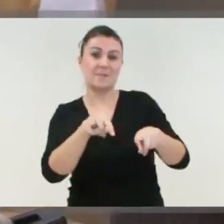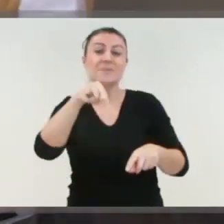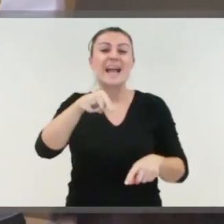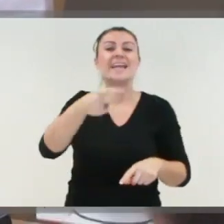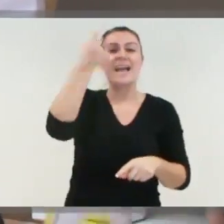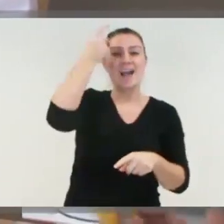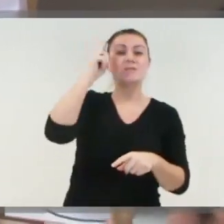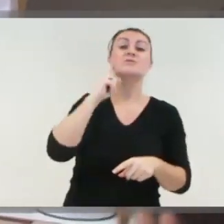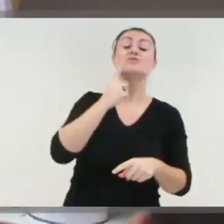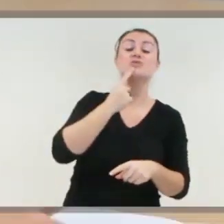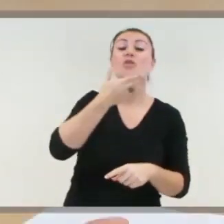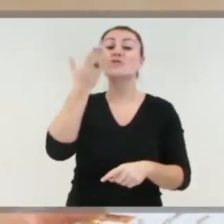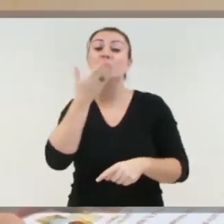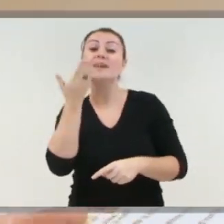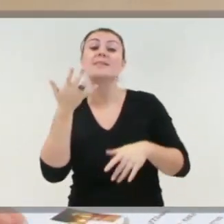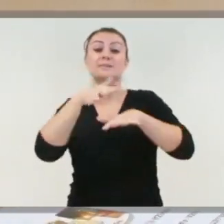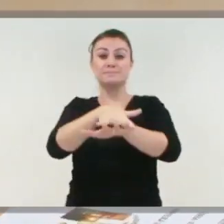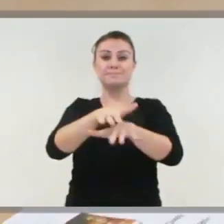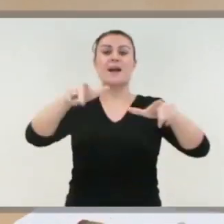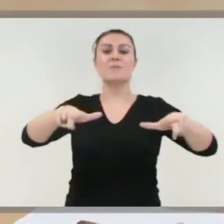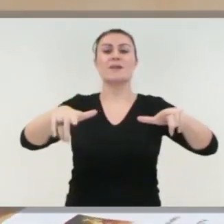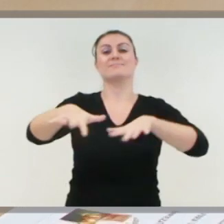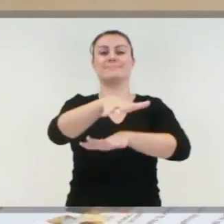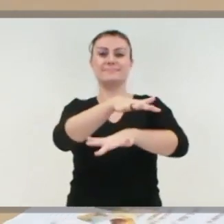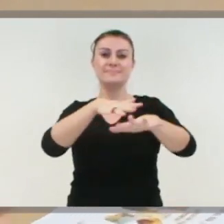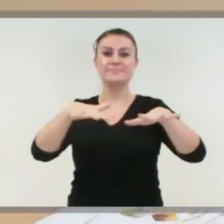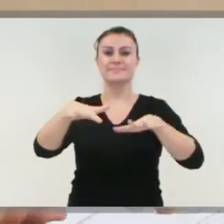Aquí, alumnos sordos y oyentes conviven en el aula.